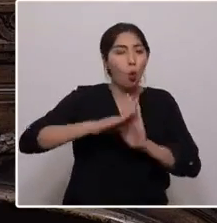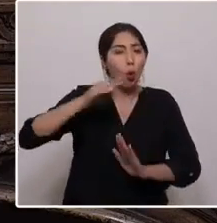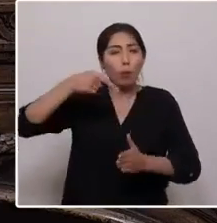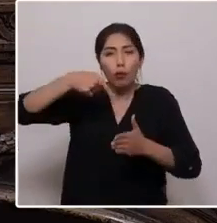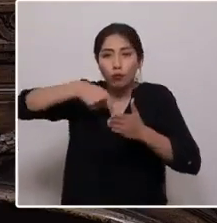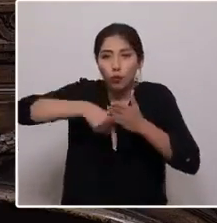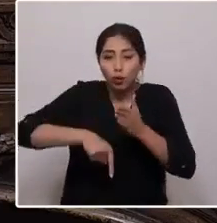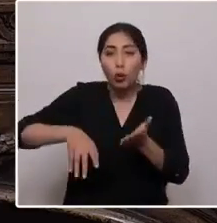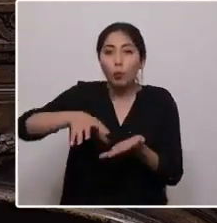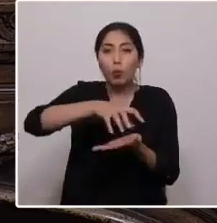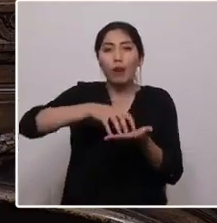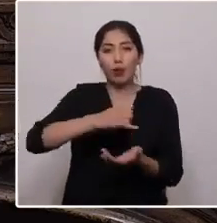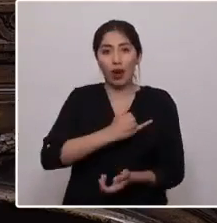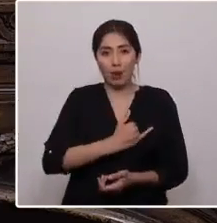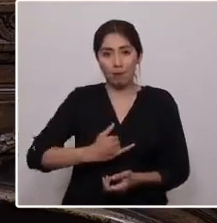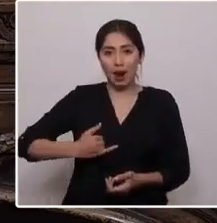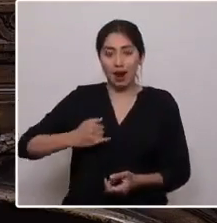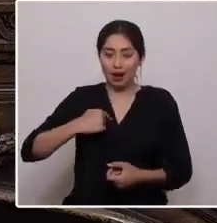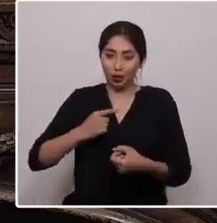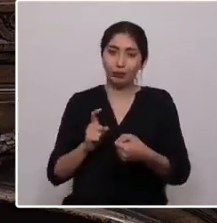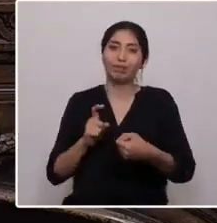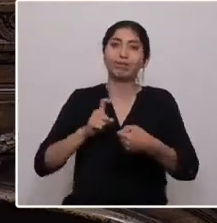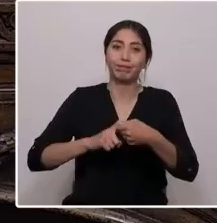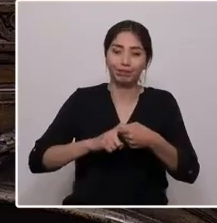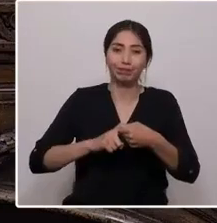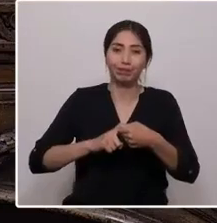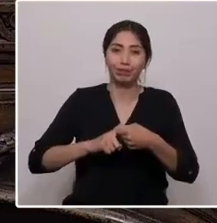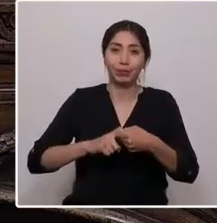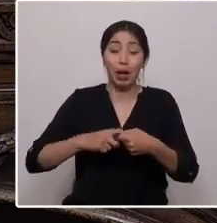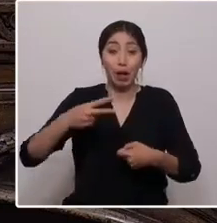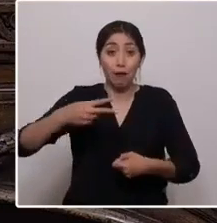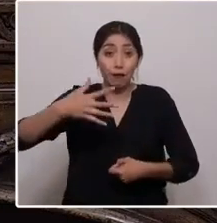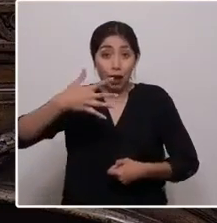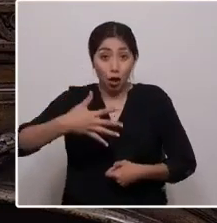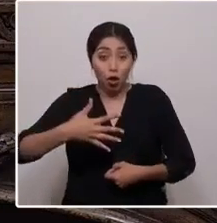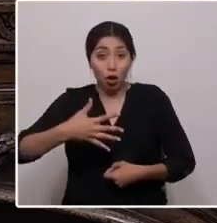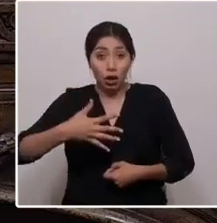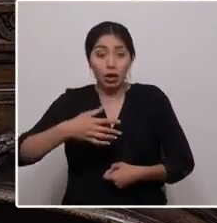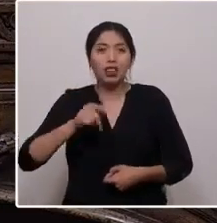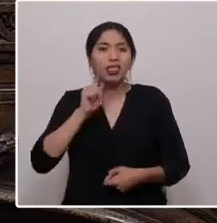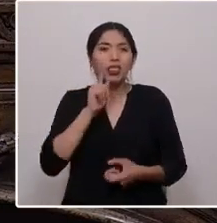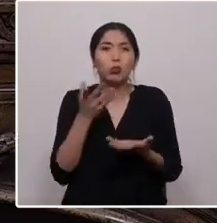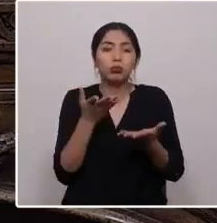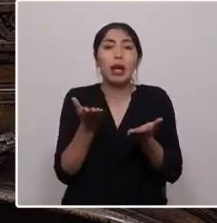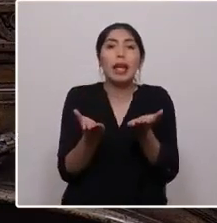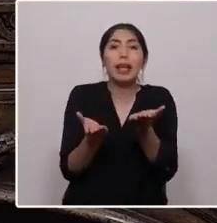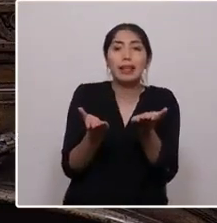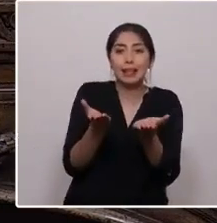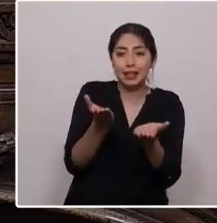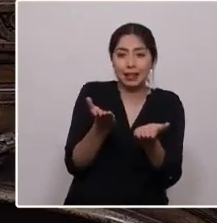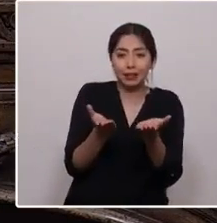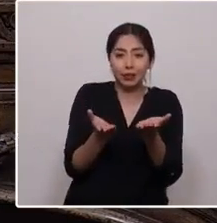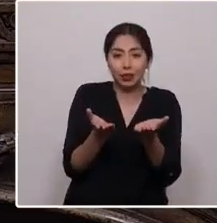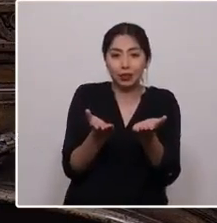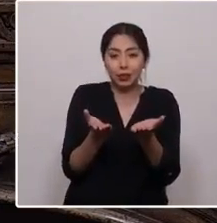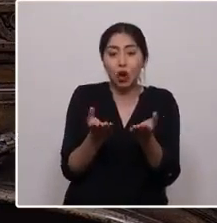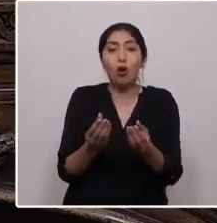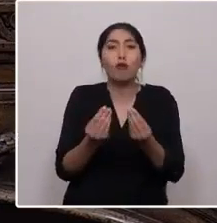al que pertenezco. Valores que propenden al equilibrio, al suma camaña, buen vivir,